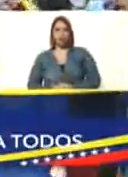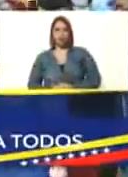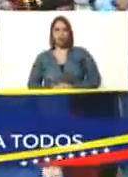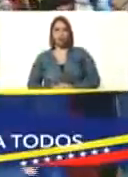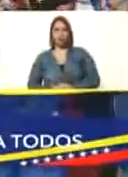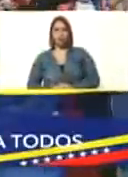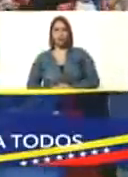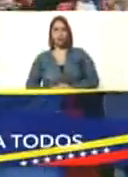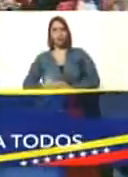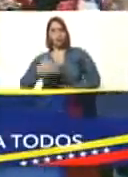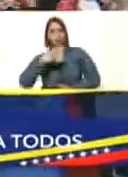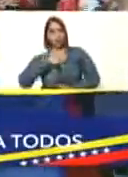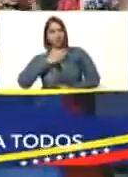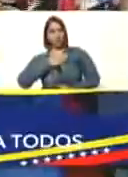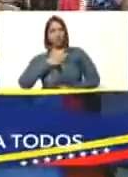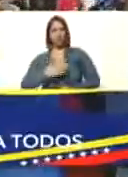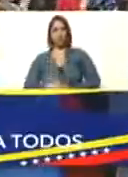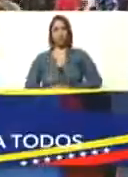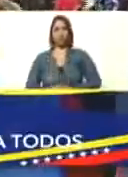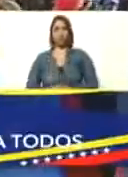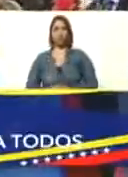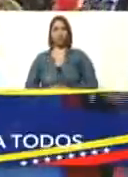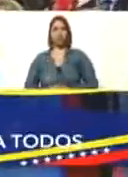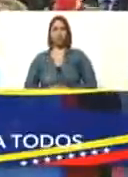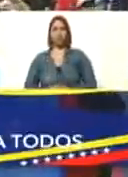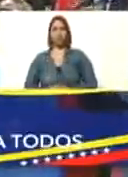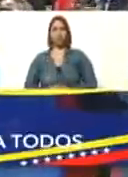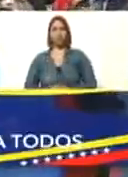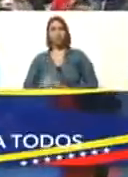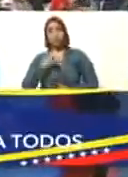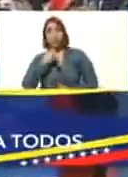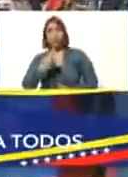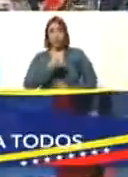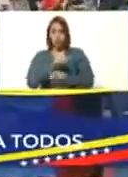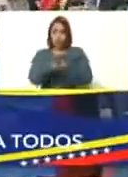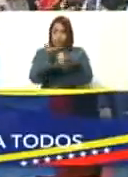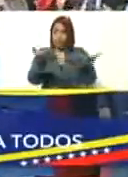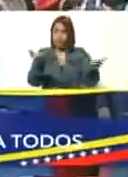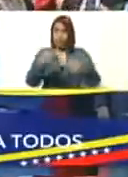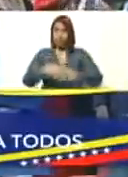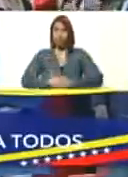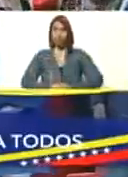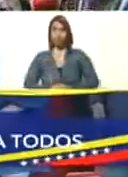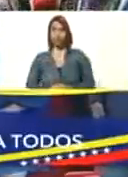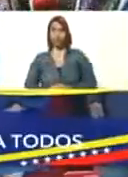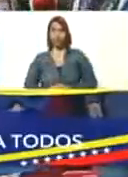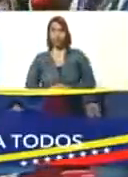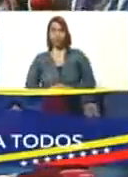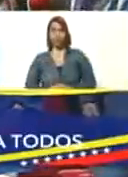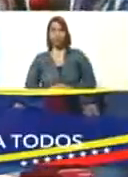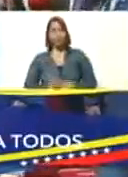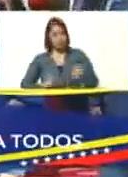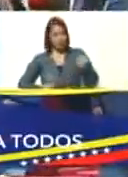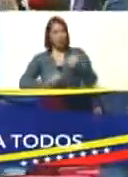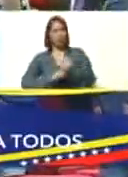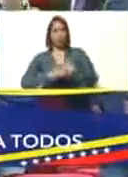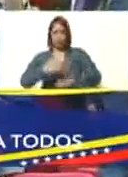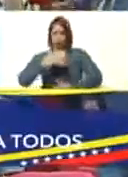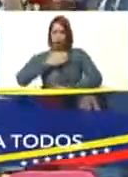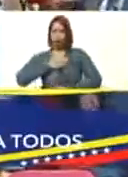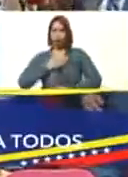Y yo les digo a ustedes, cuenten conmigo